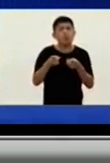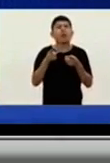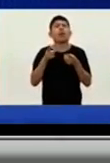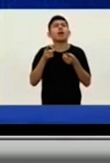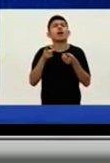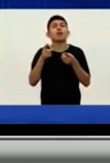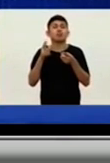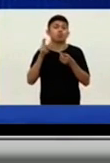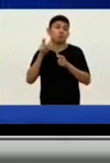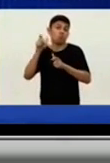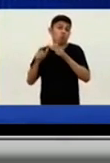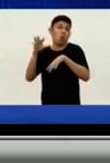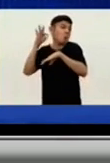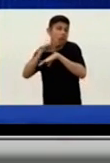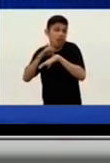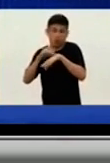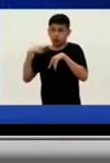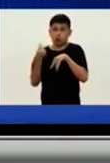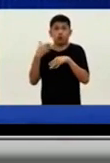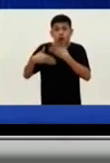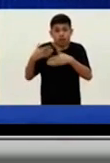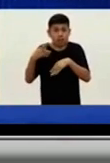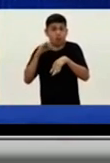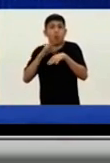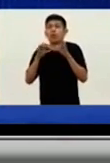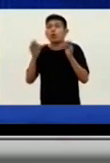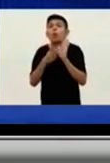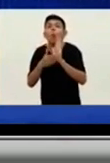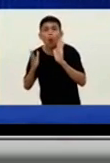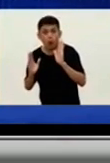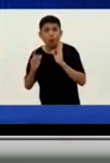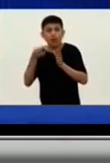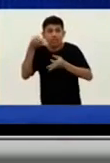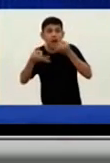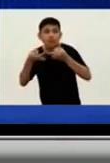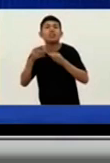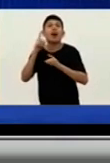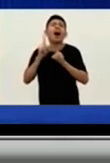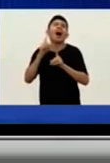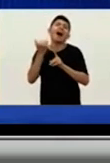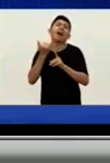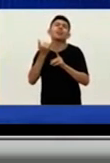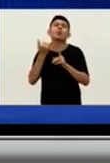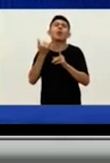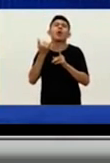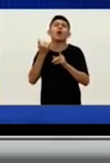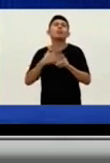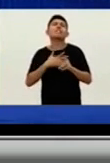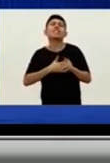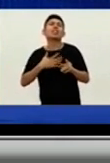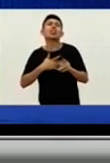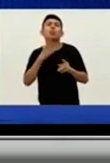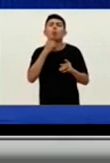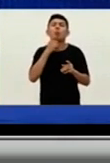criterio clínico epidemiológico que estamos utilizando, porque en muchos casos que ya tienen una clínica muy característica como